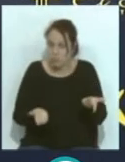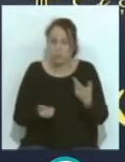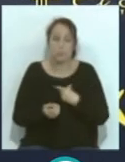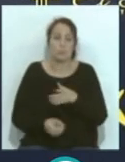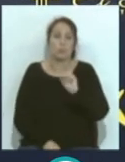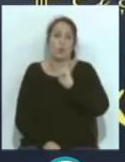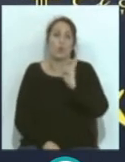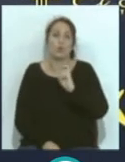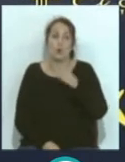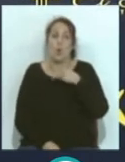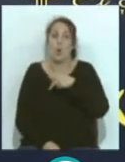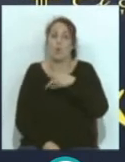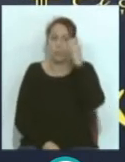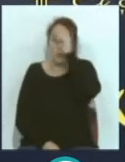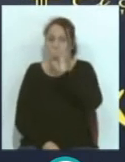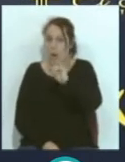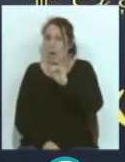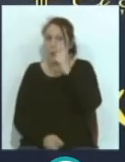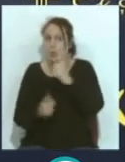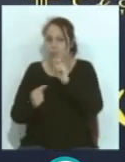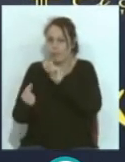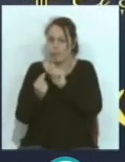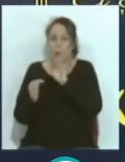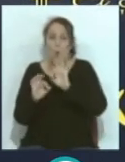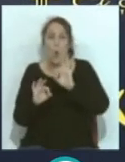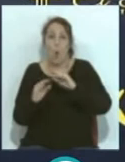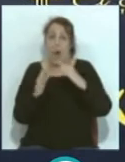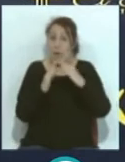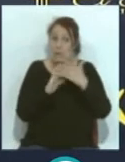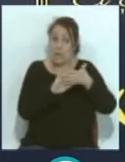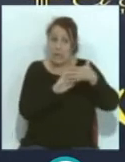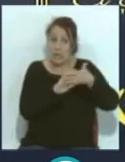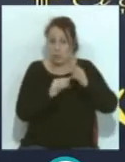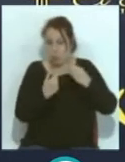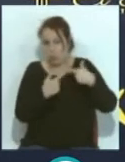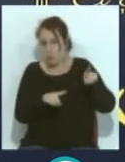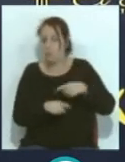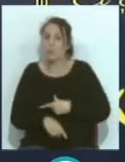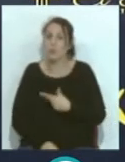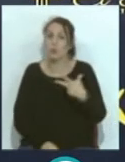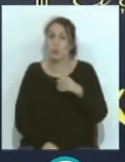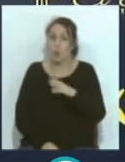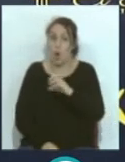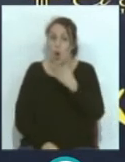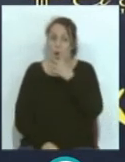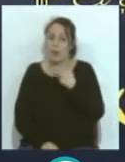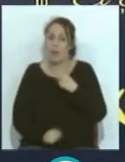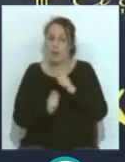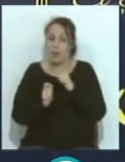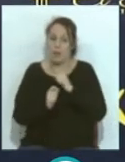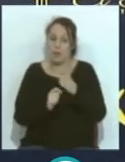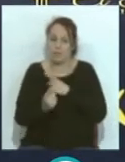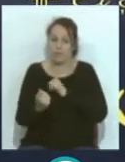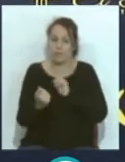más allá la tienen y a lo mejor la discuten o la hablan en casa. En ese aspecto, el choco, ahora cuando yo subía hacia la rueda de prensa me lo he